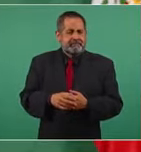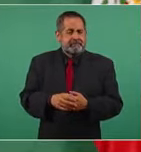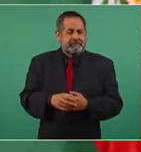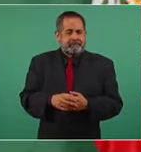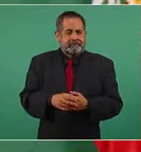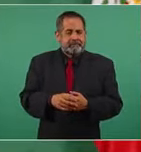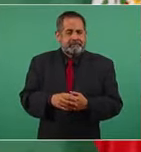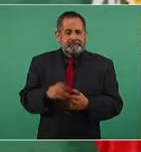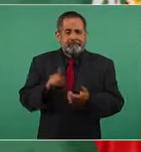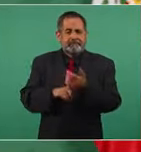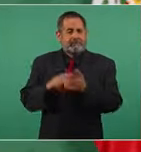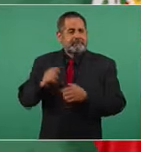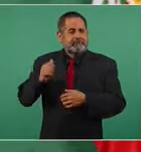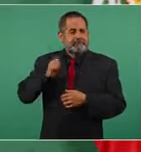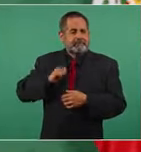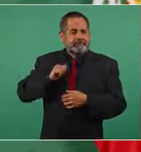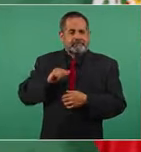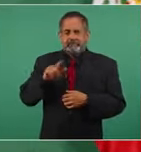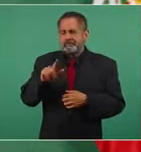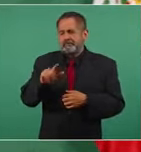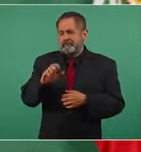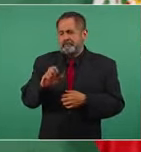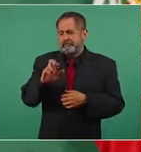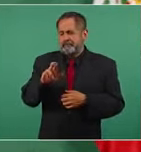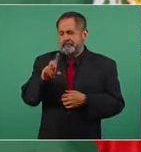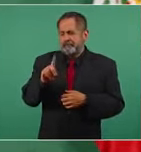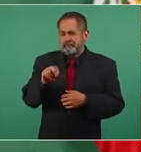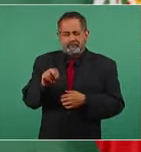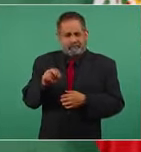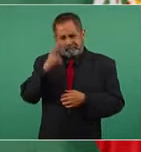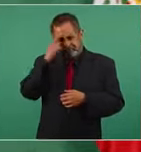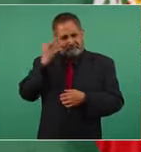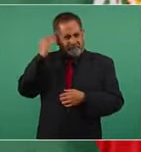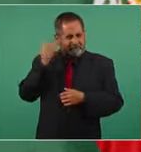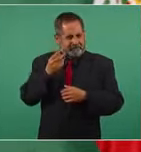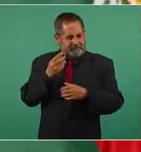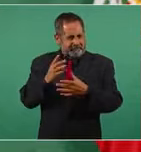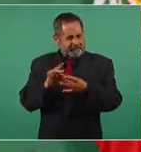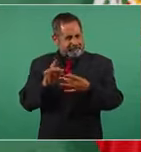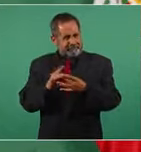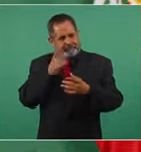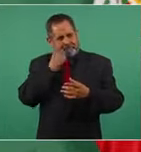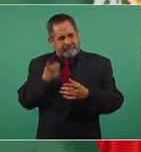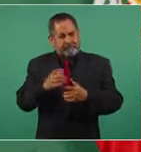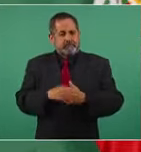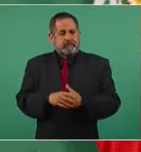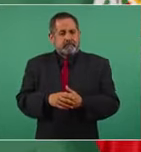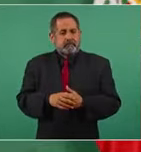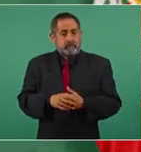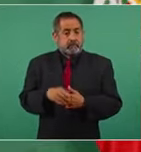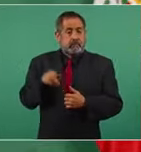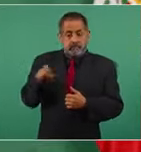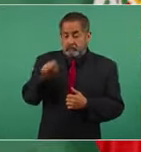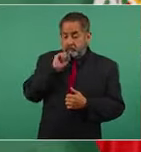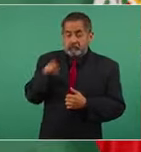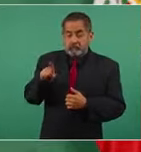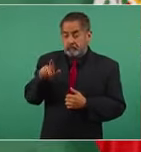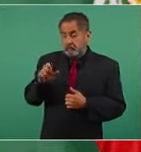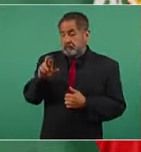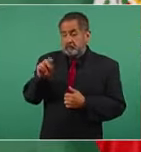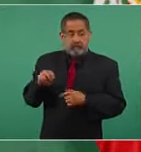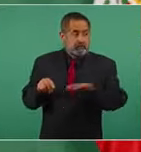Lerdo que decía porque fue también muy atacado